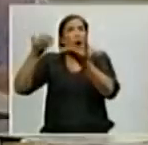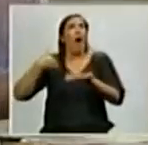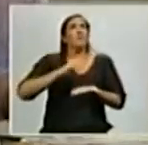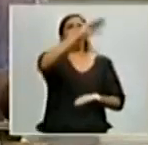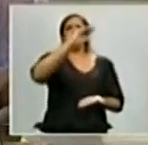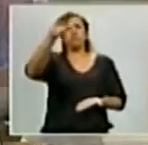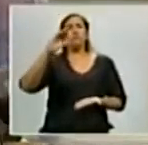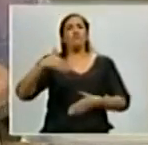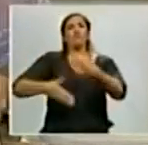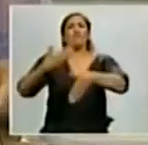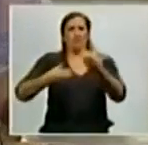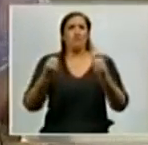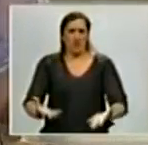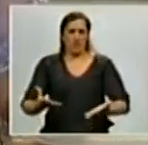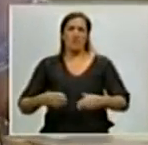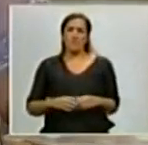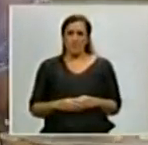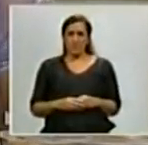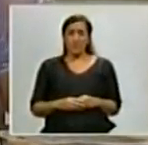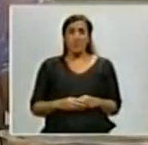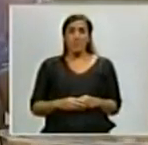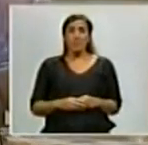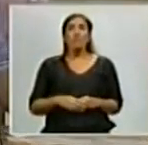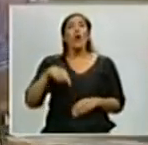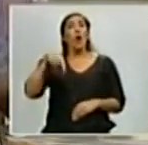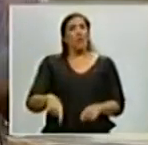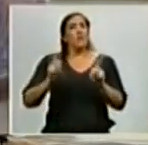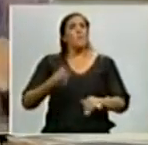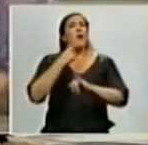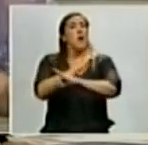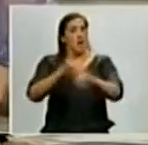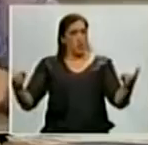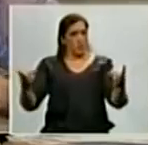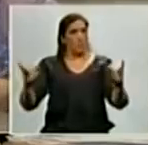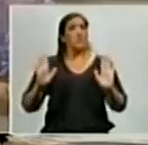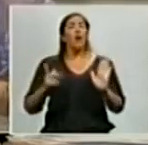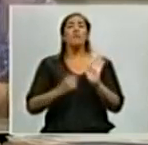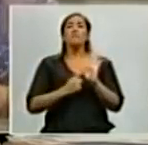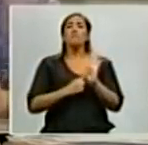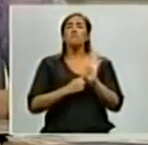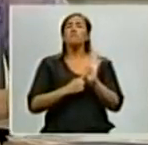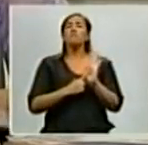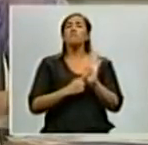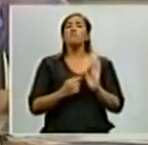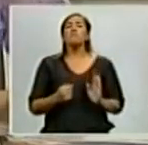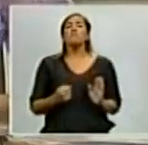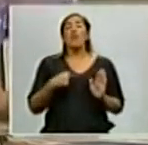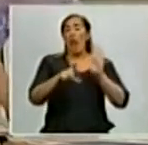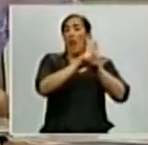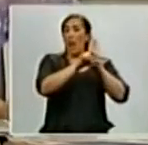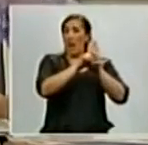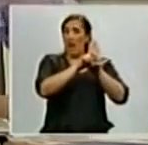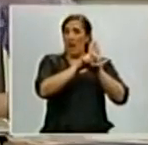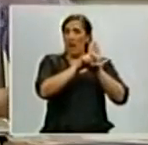También hoy tenemos que anunciar, tal cual lo prevé, nuestra ley